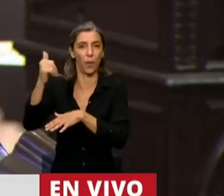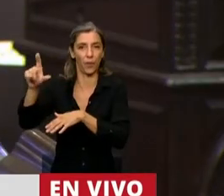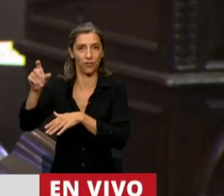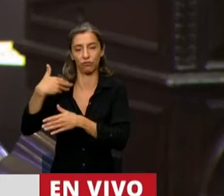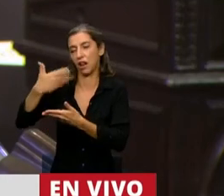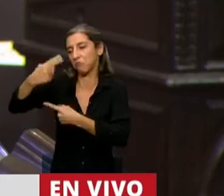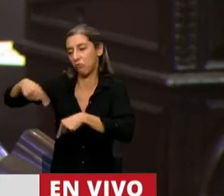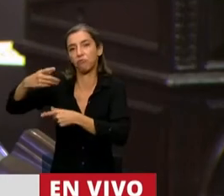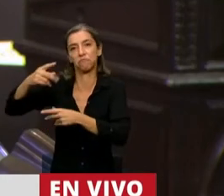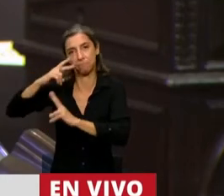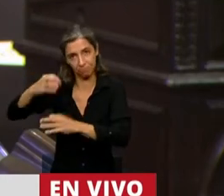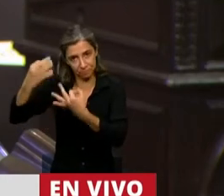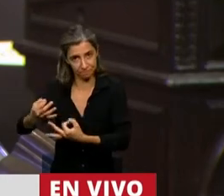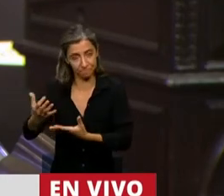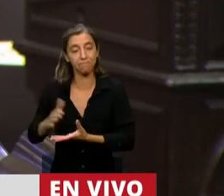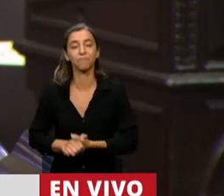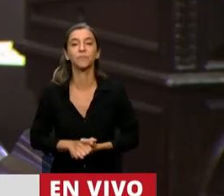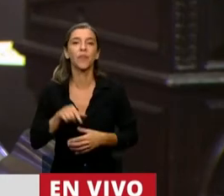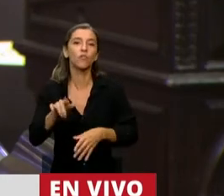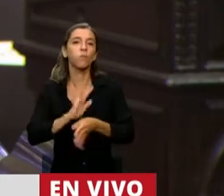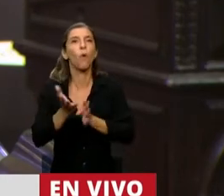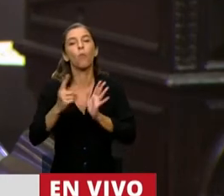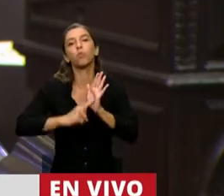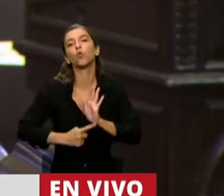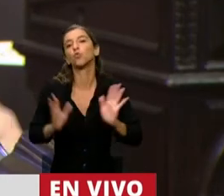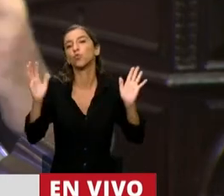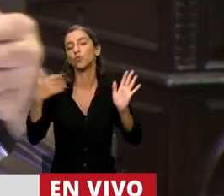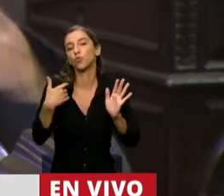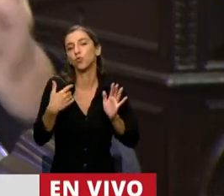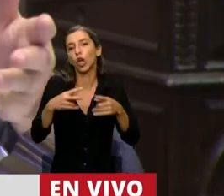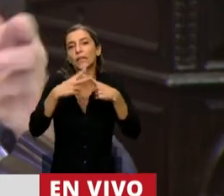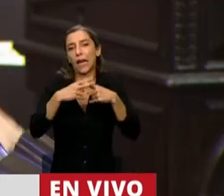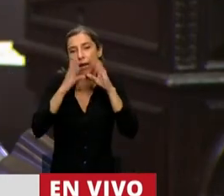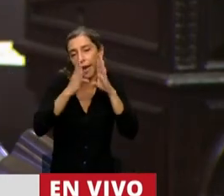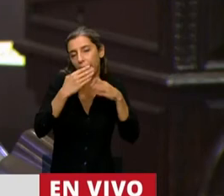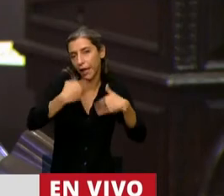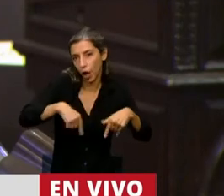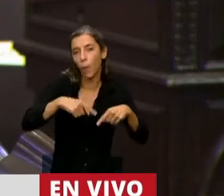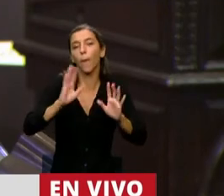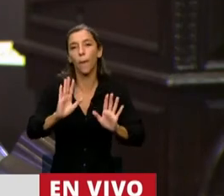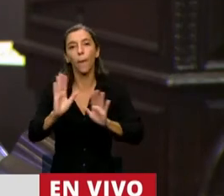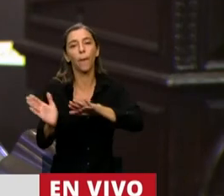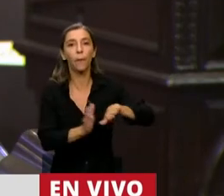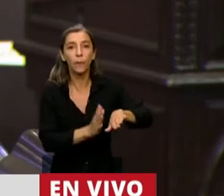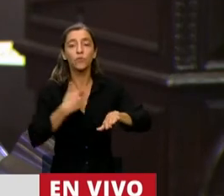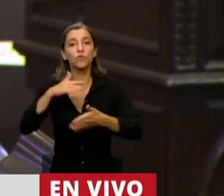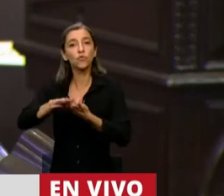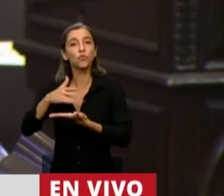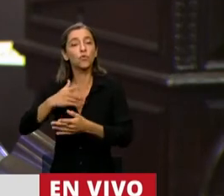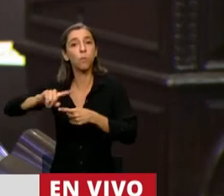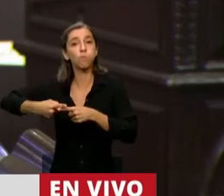tema técnico y como una consideración. Pero yendo al tema político de por qué